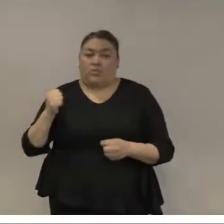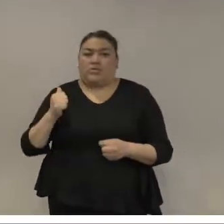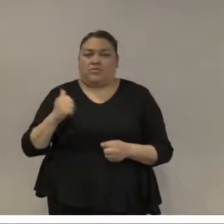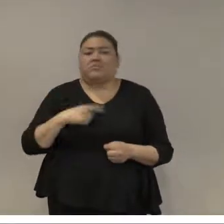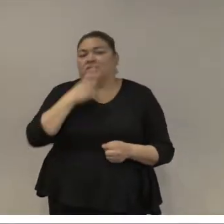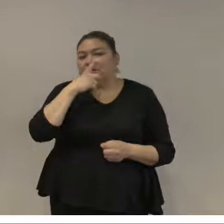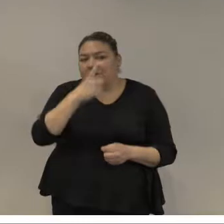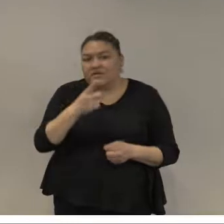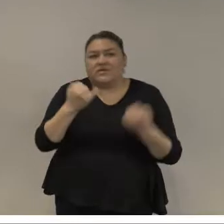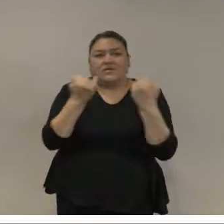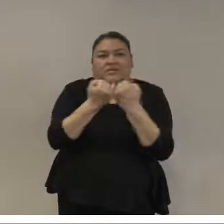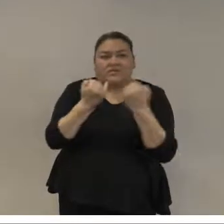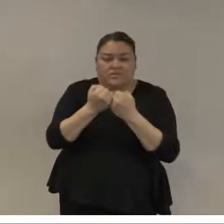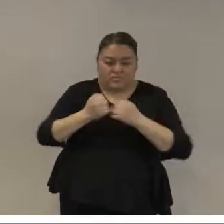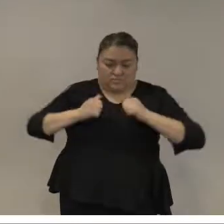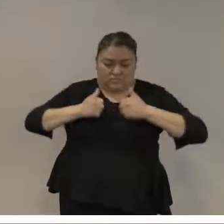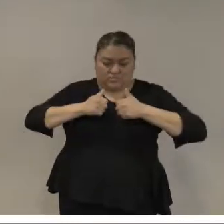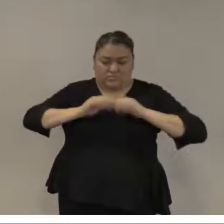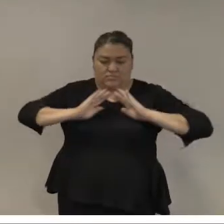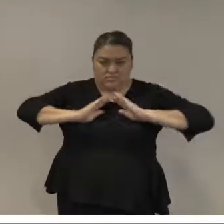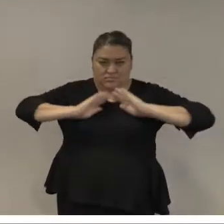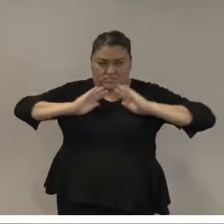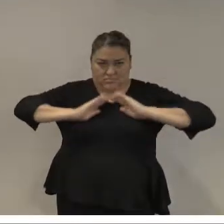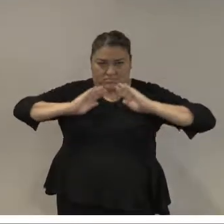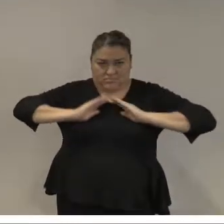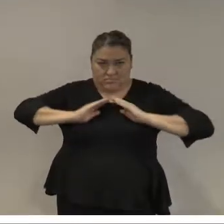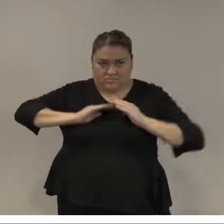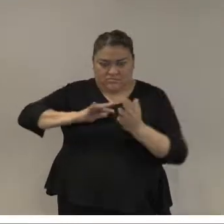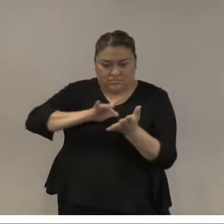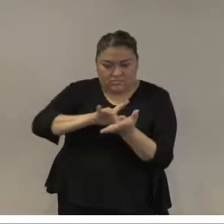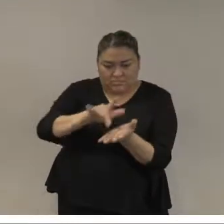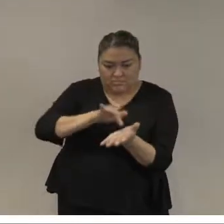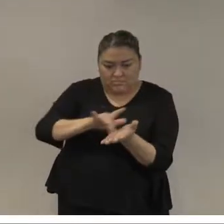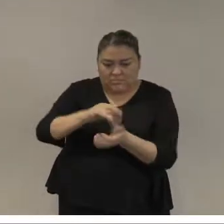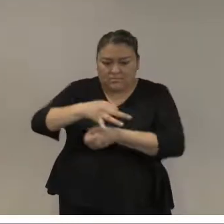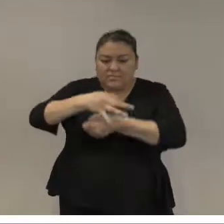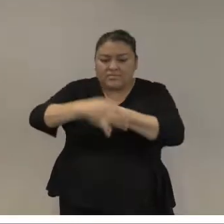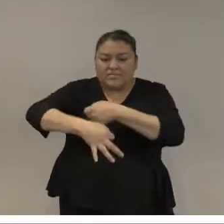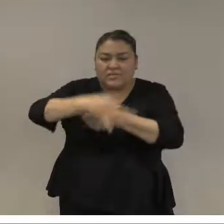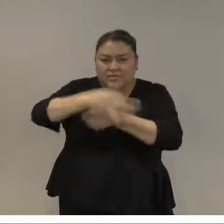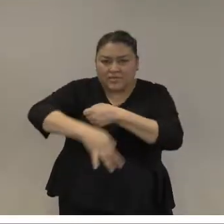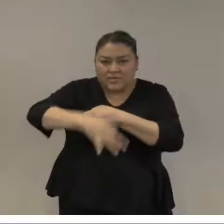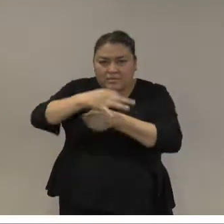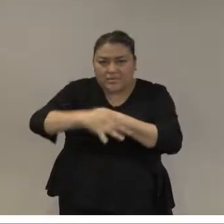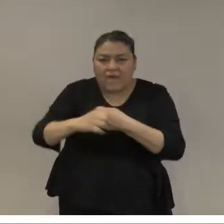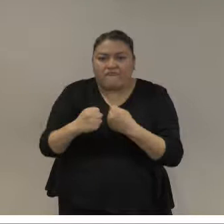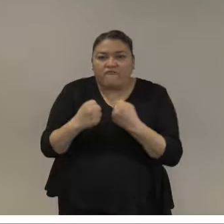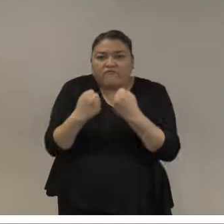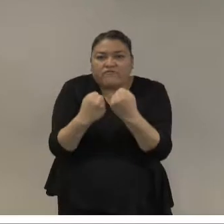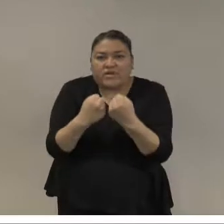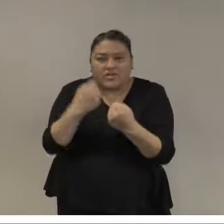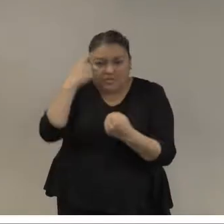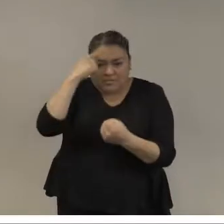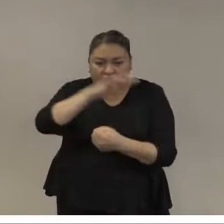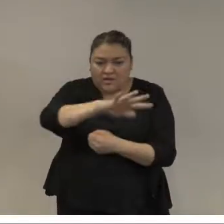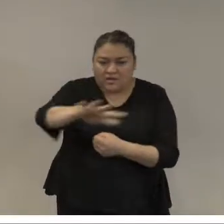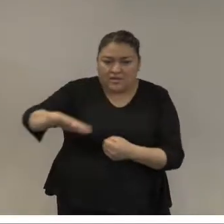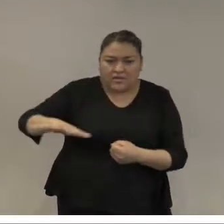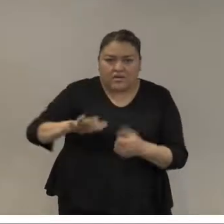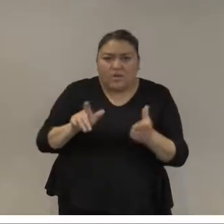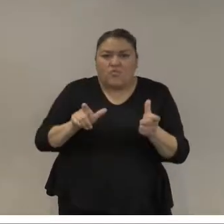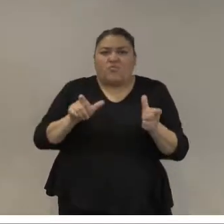apoyo de una fuerza militar puede de manera temporal fortalecer la estructura de lo que se necesita para la seguridad ciudadana pero